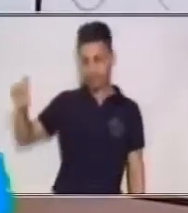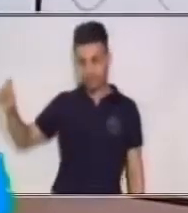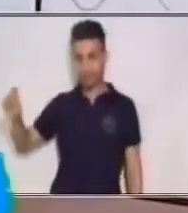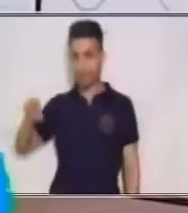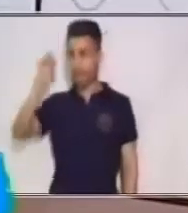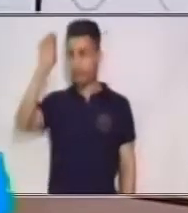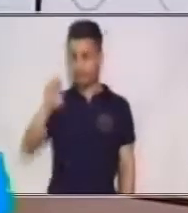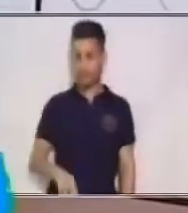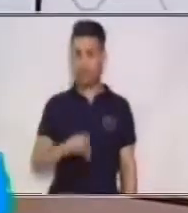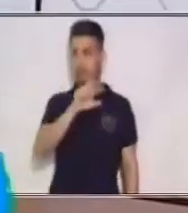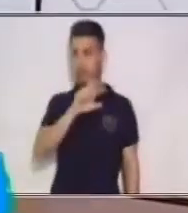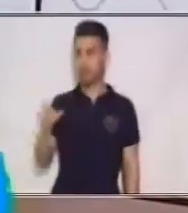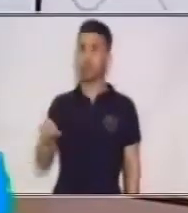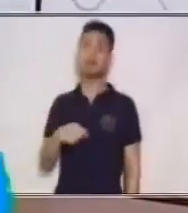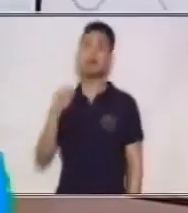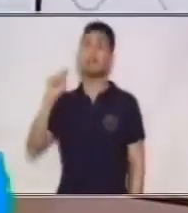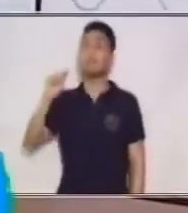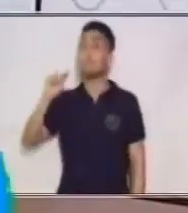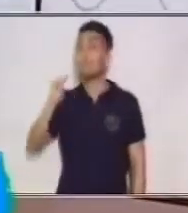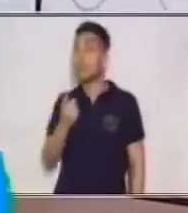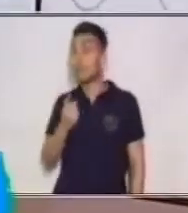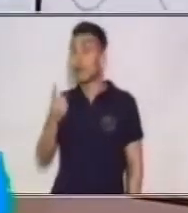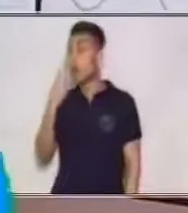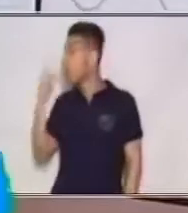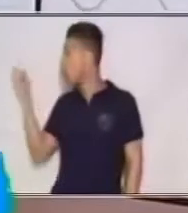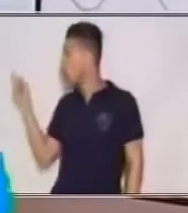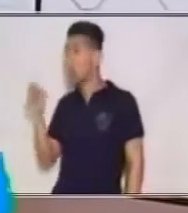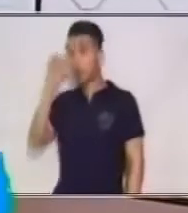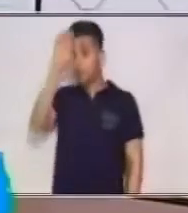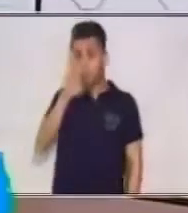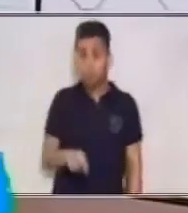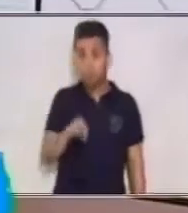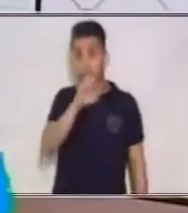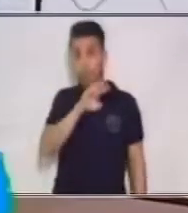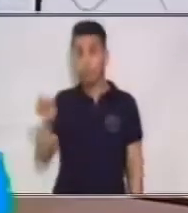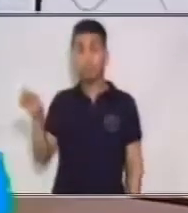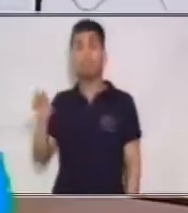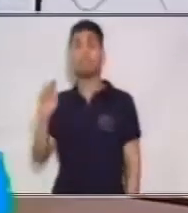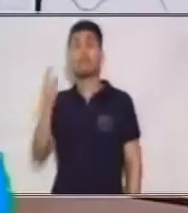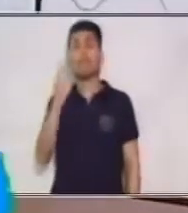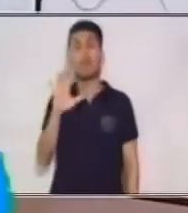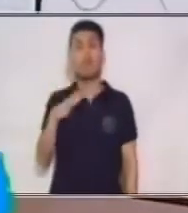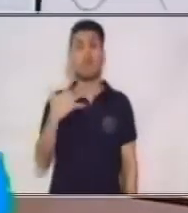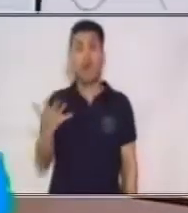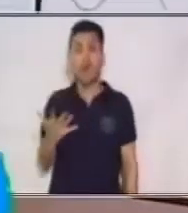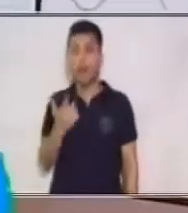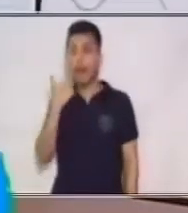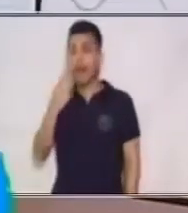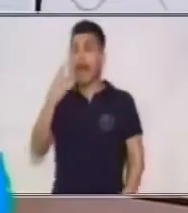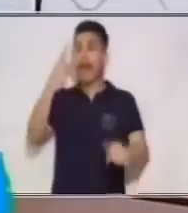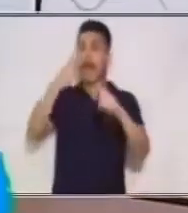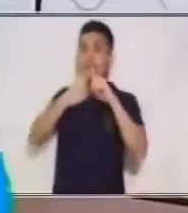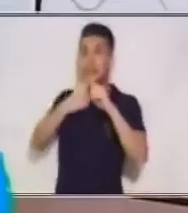valor en X. El primer valor entonces que buscamos es el valor en X.